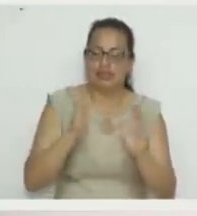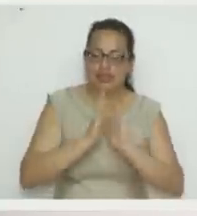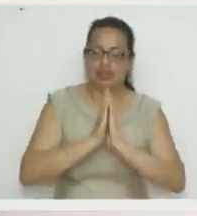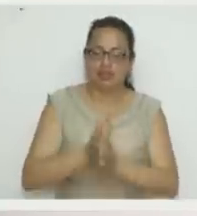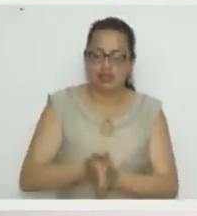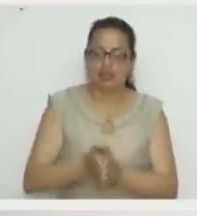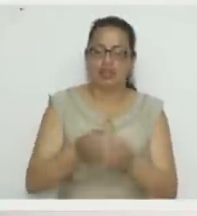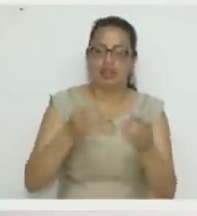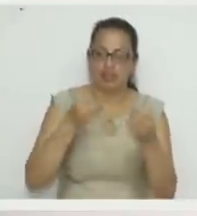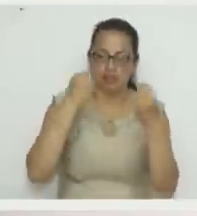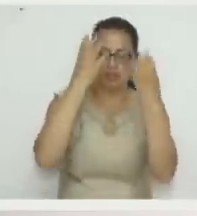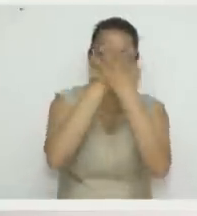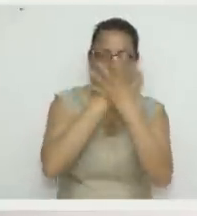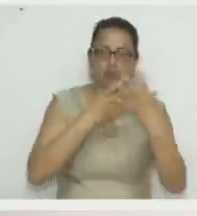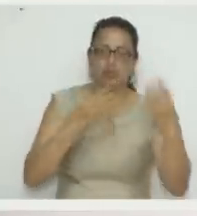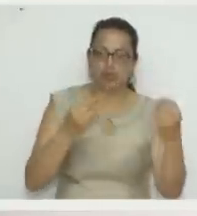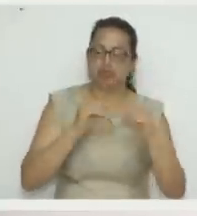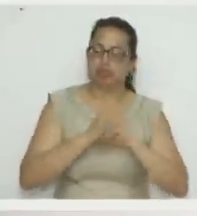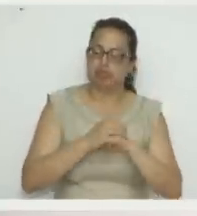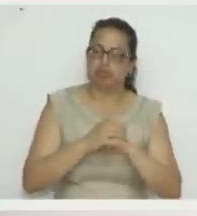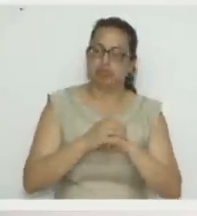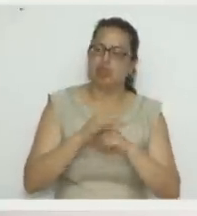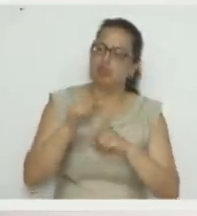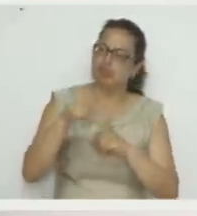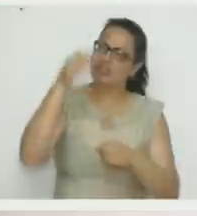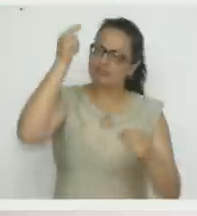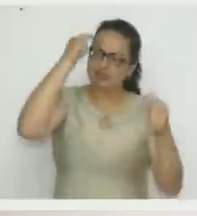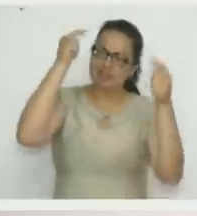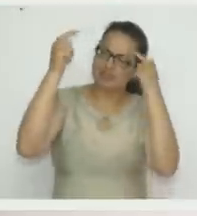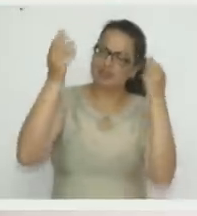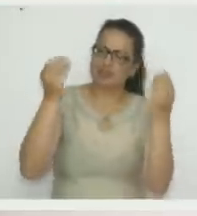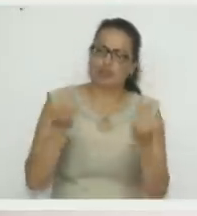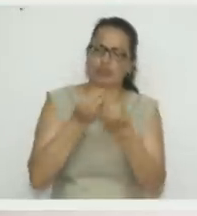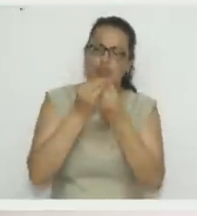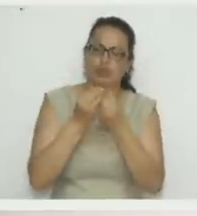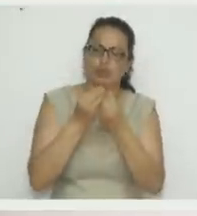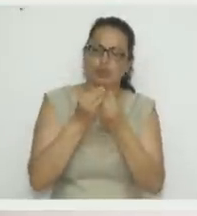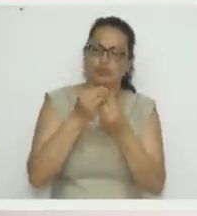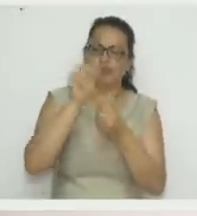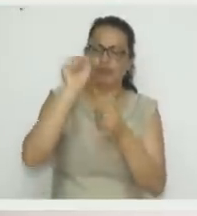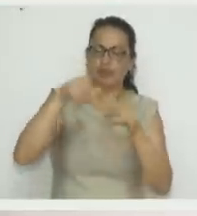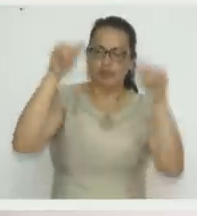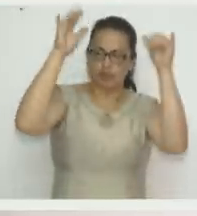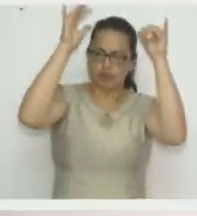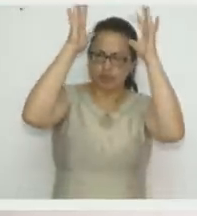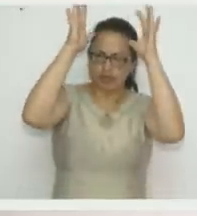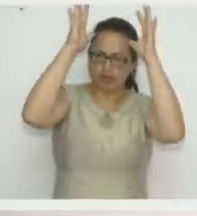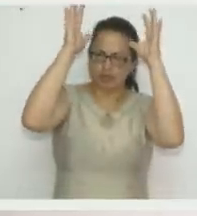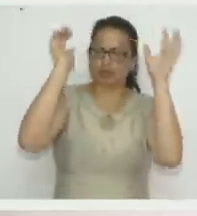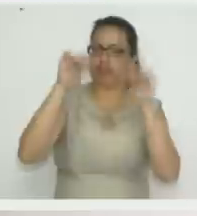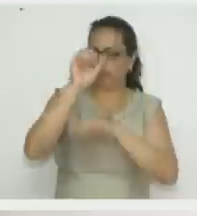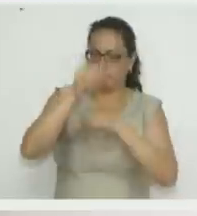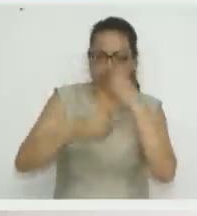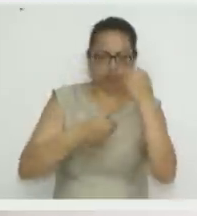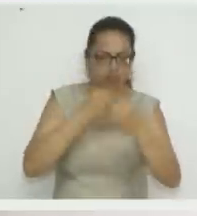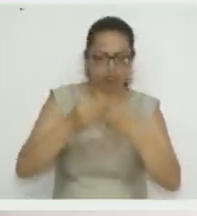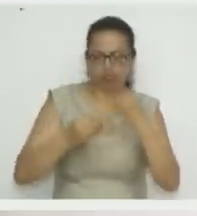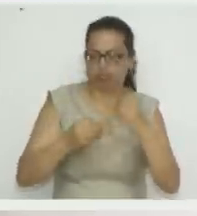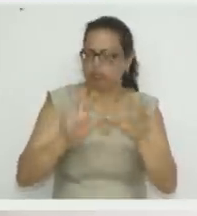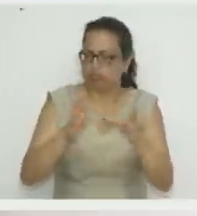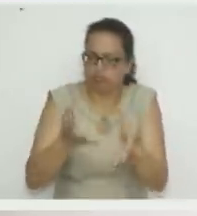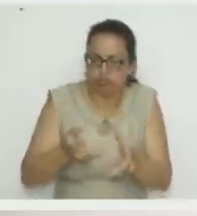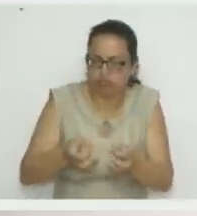colocarle un Papá Noel o un Reno, mire, ustedes son muy, muy, muy creativas en que la idea se les da. Ustedes depende